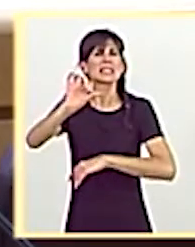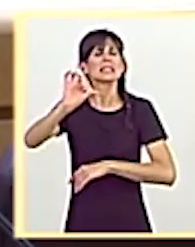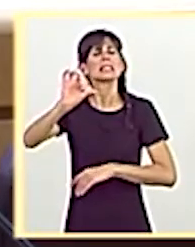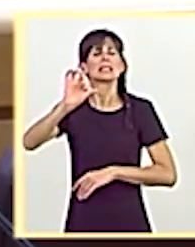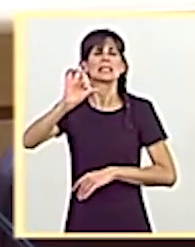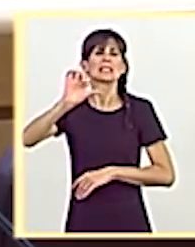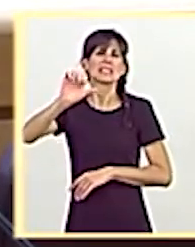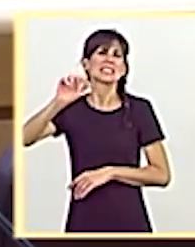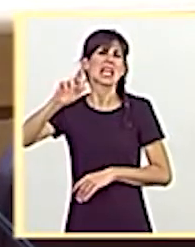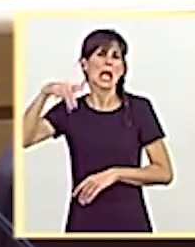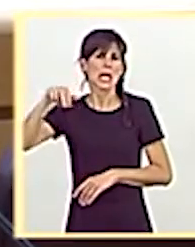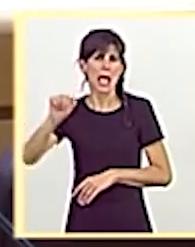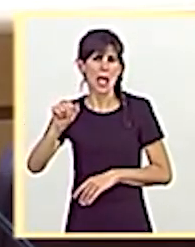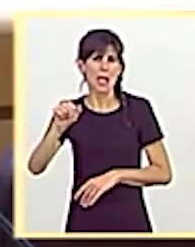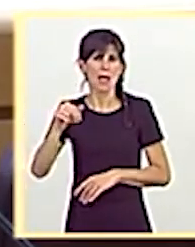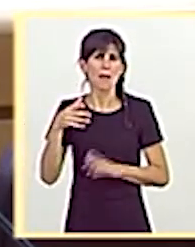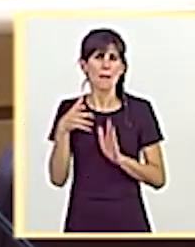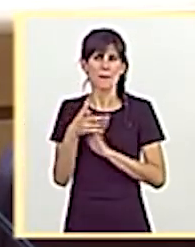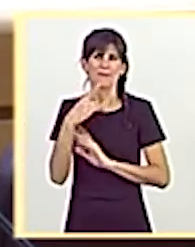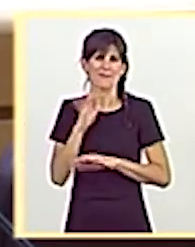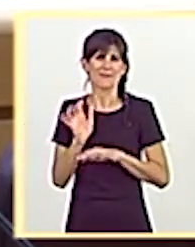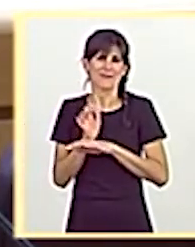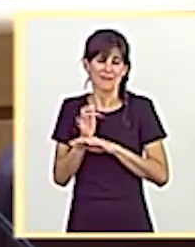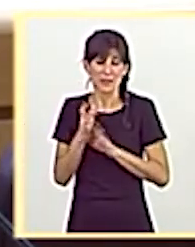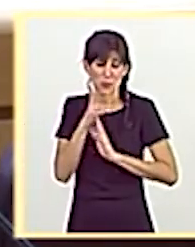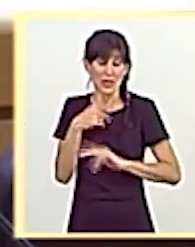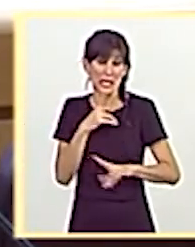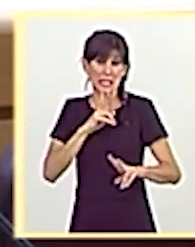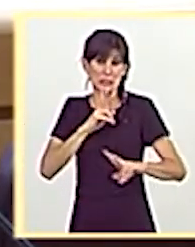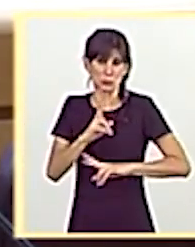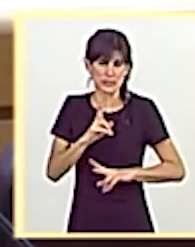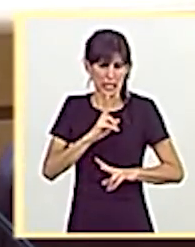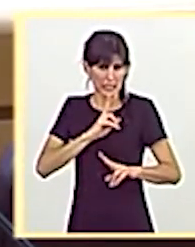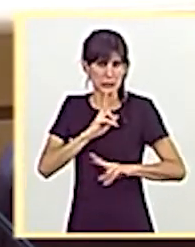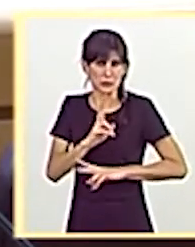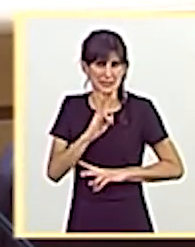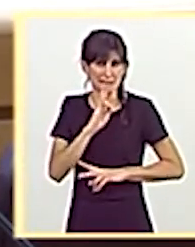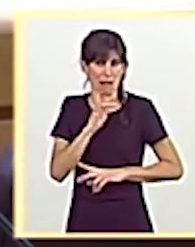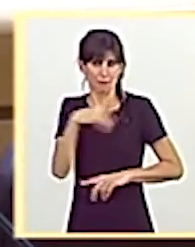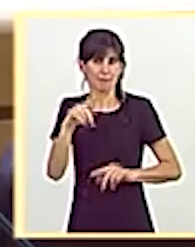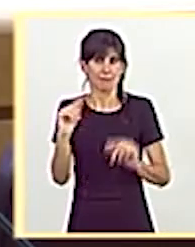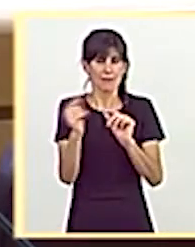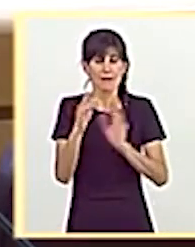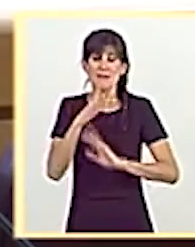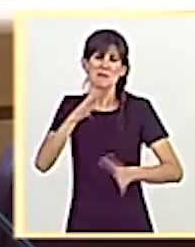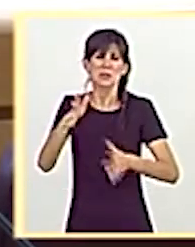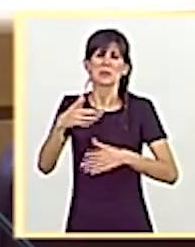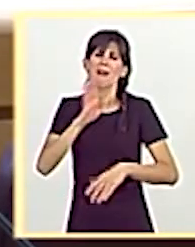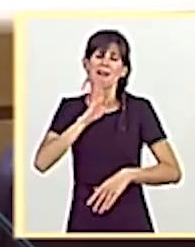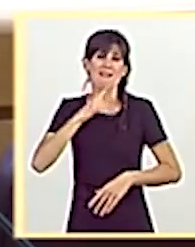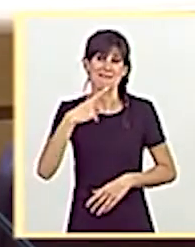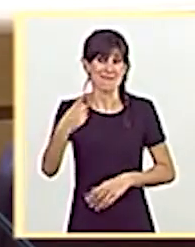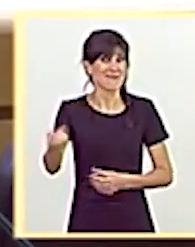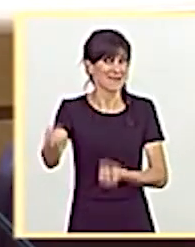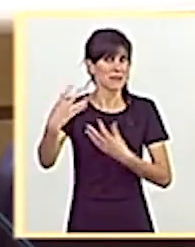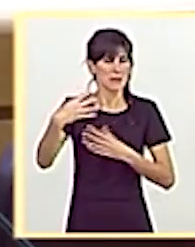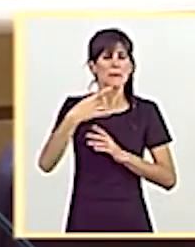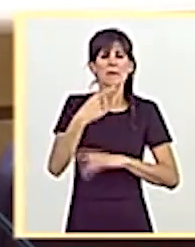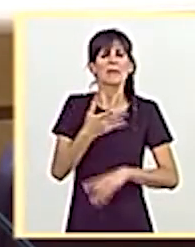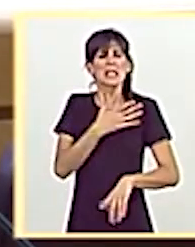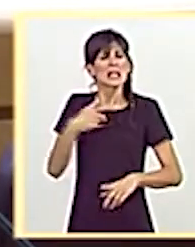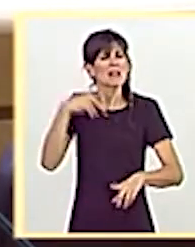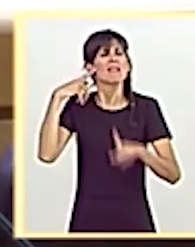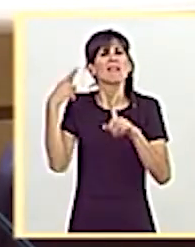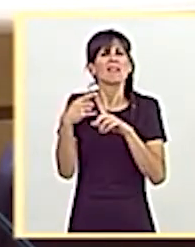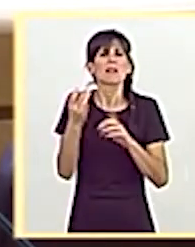respuesta parlamentaria, y más o menos lo que ha dicho acaba de decir ustedes. Lo que pretendemos es que